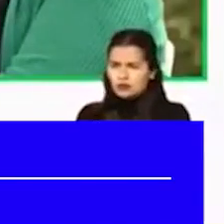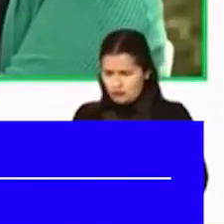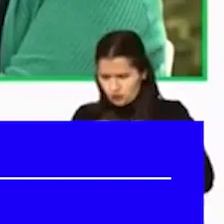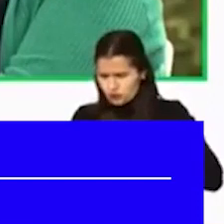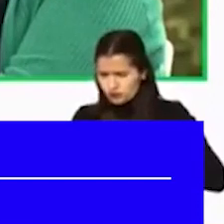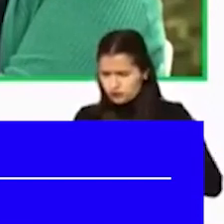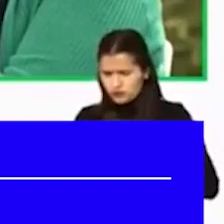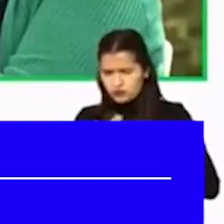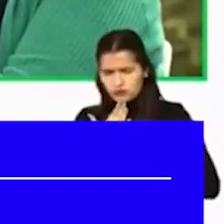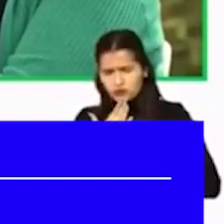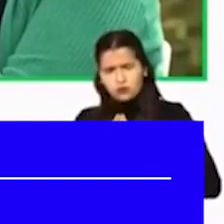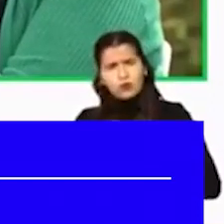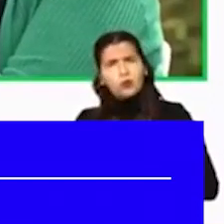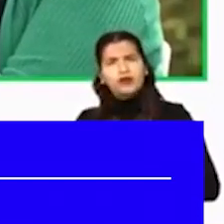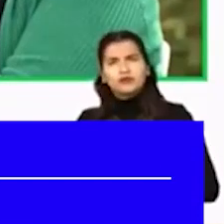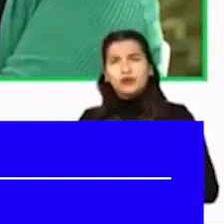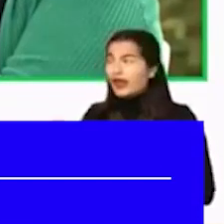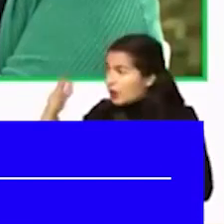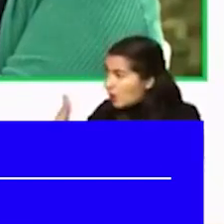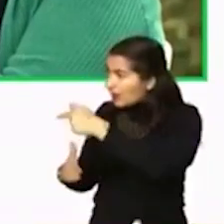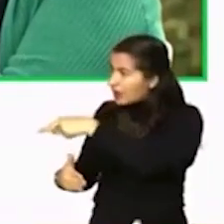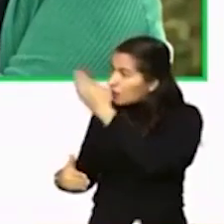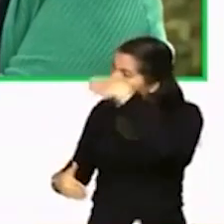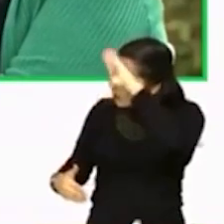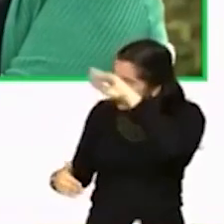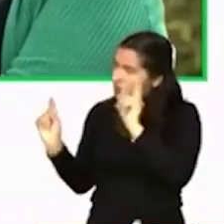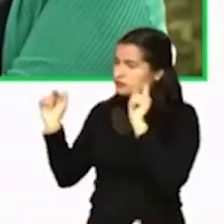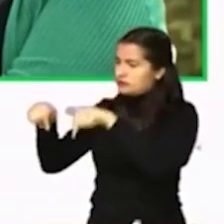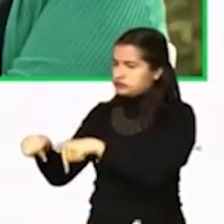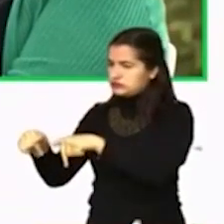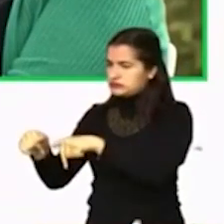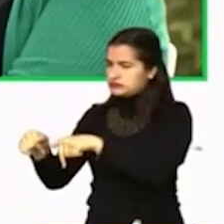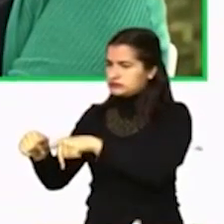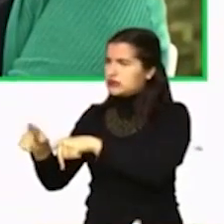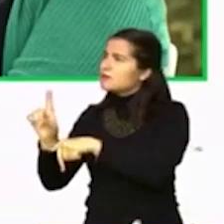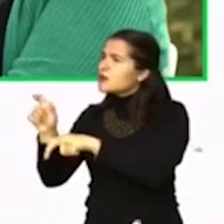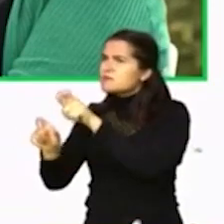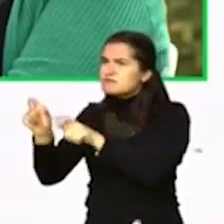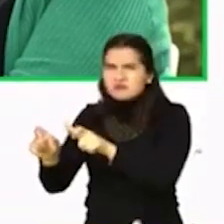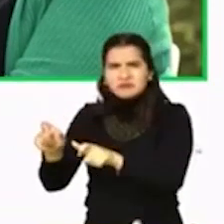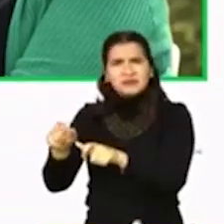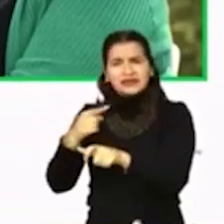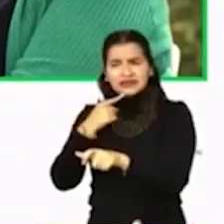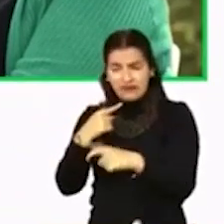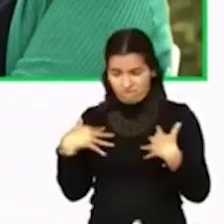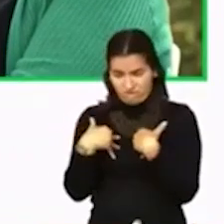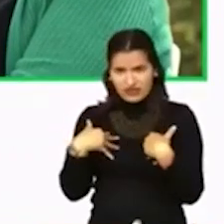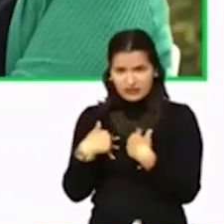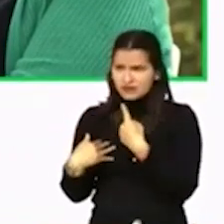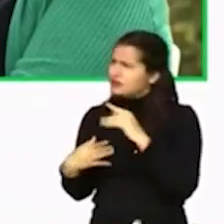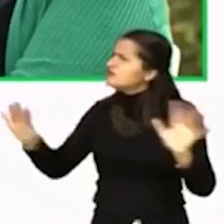a La Habana y hasta el día de hoy no hemos conocido una sola víctima que pida que la guerra continúe.